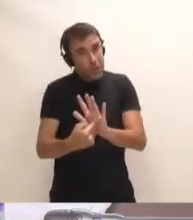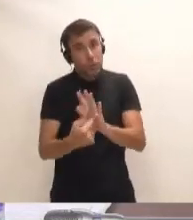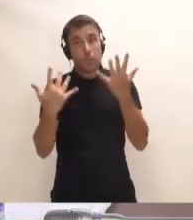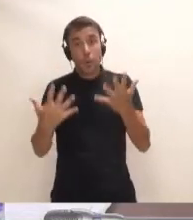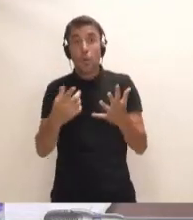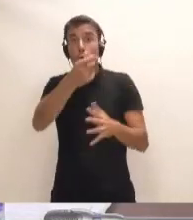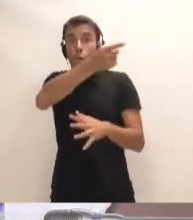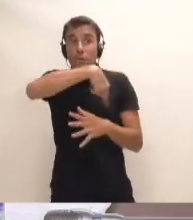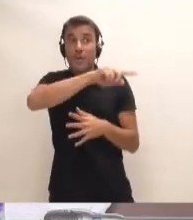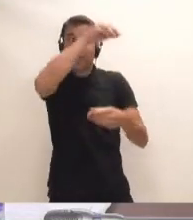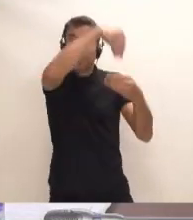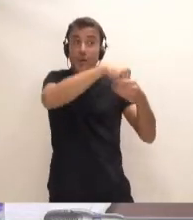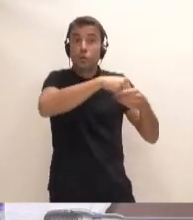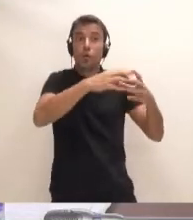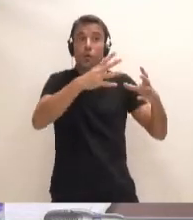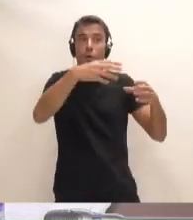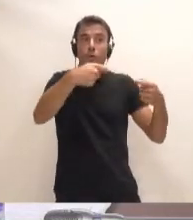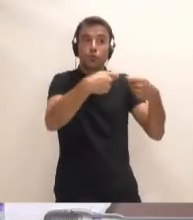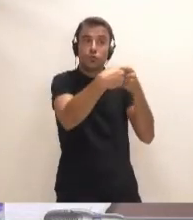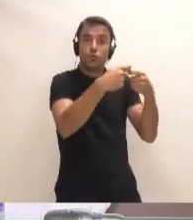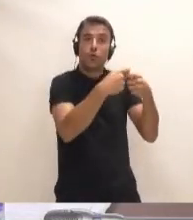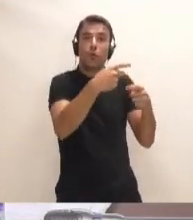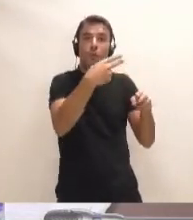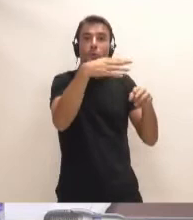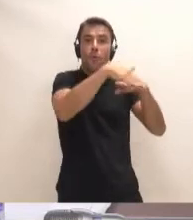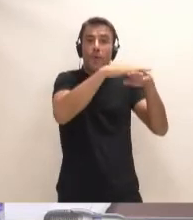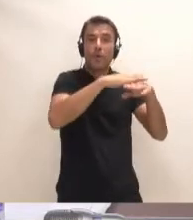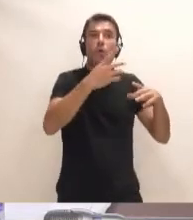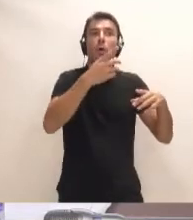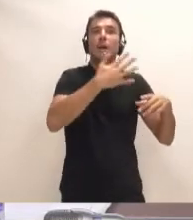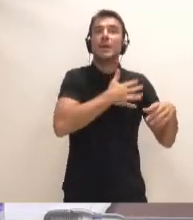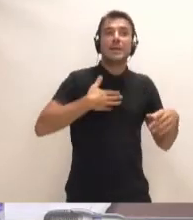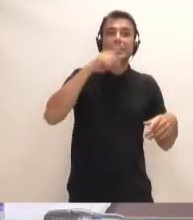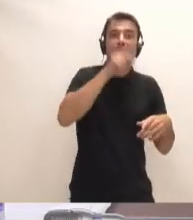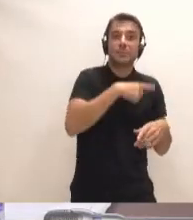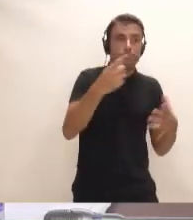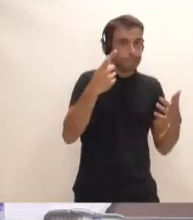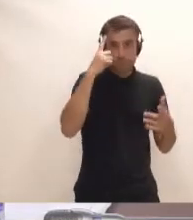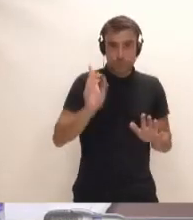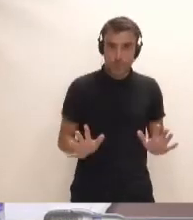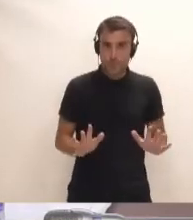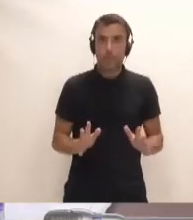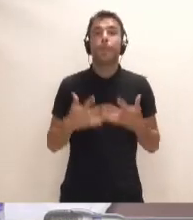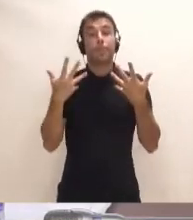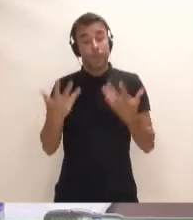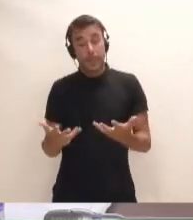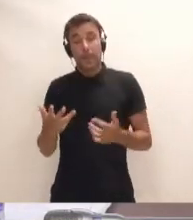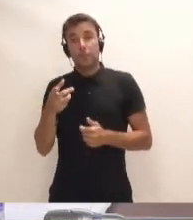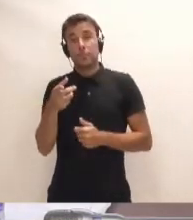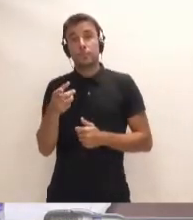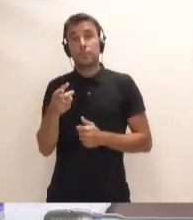ni ustedes mismos dentro de su propio pacto de gobierno en el Gobierno de Canarias quieren. En segundo lugar, una vez que se determine